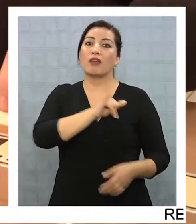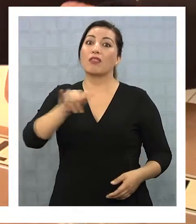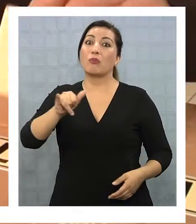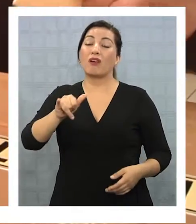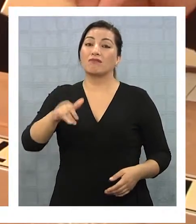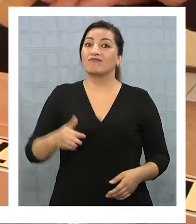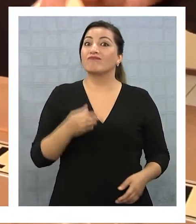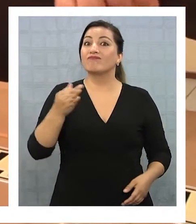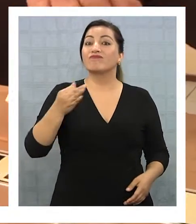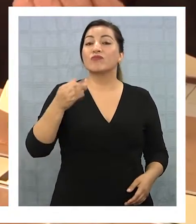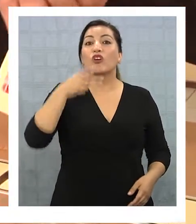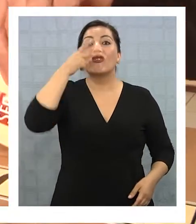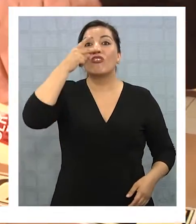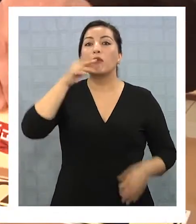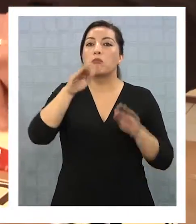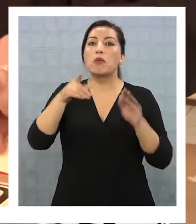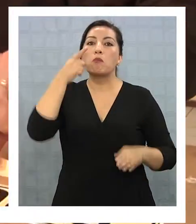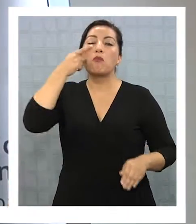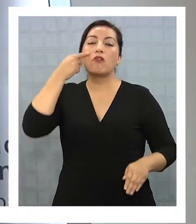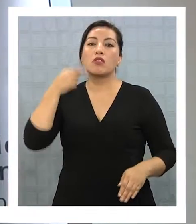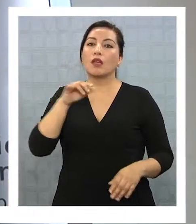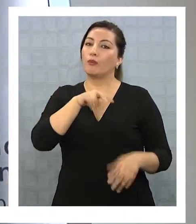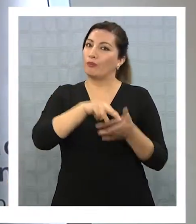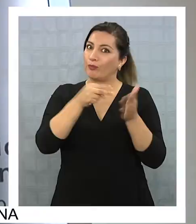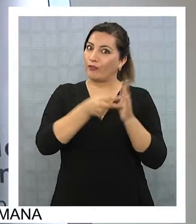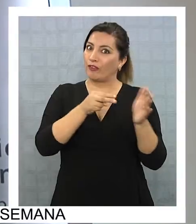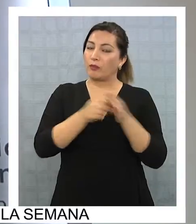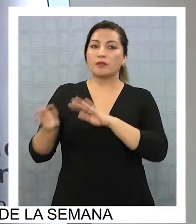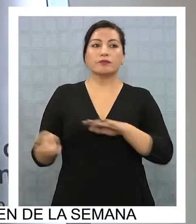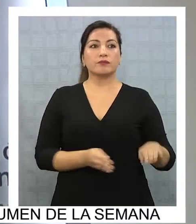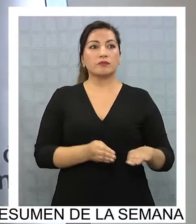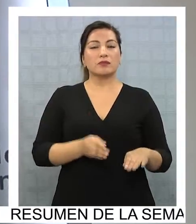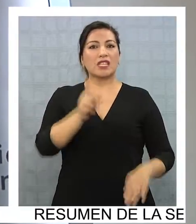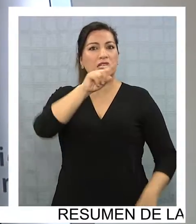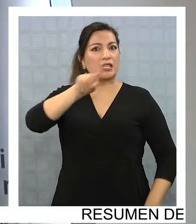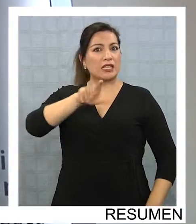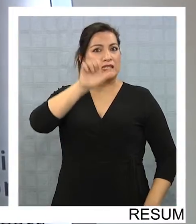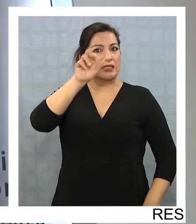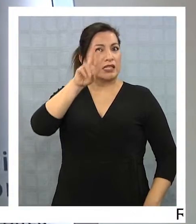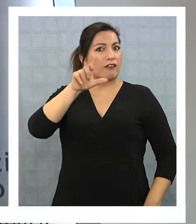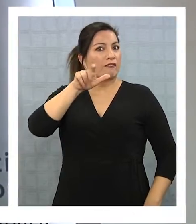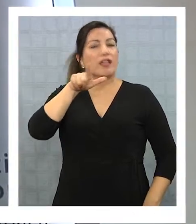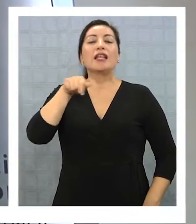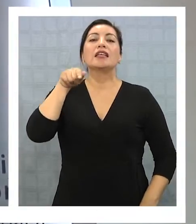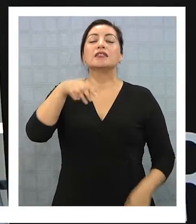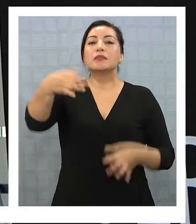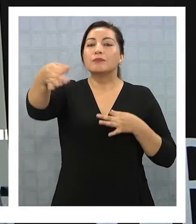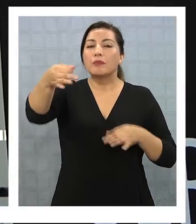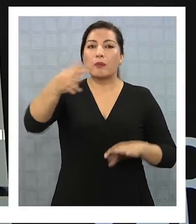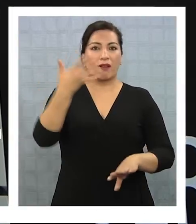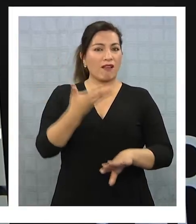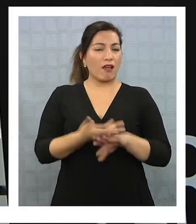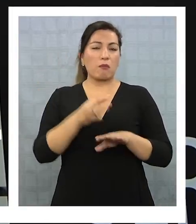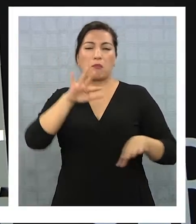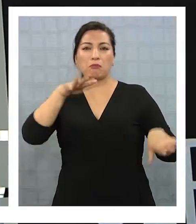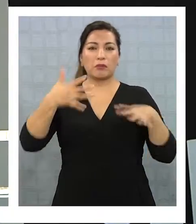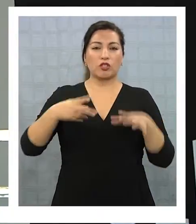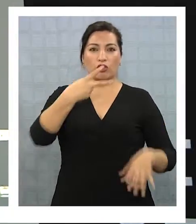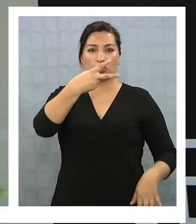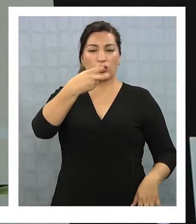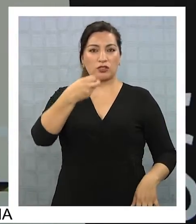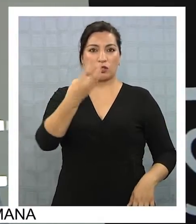posteriores el mismo día de la elección. El organismo escrutador indicó además que en este padrón existen alrededor de